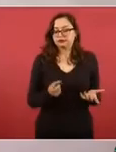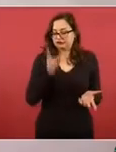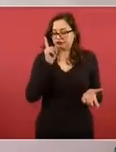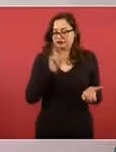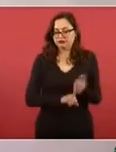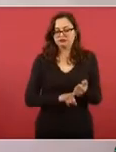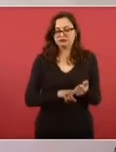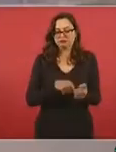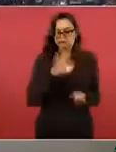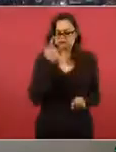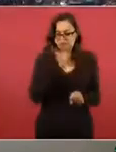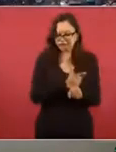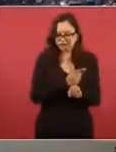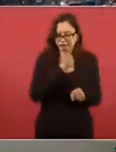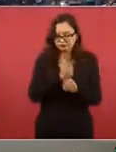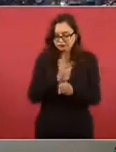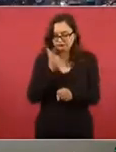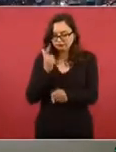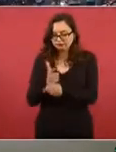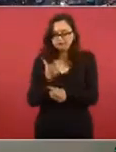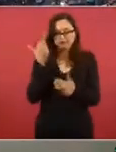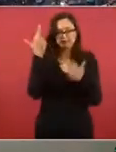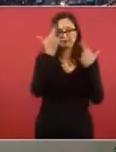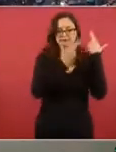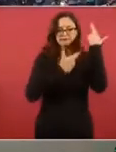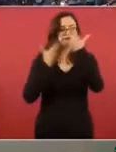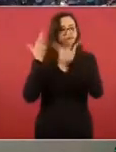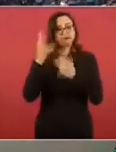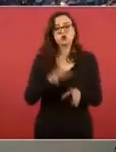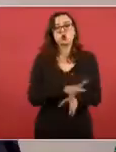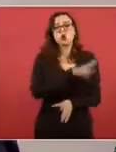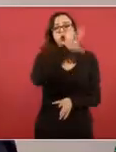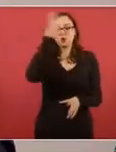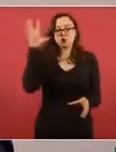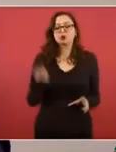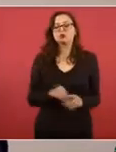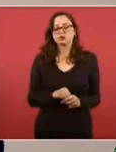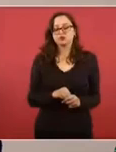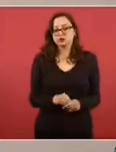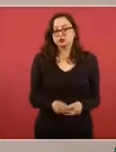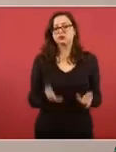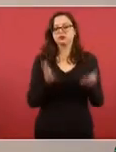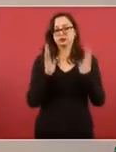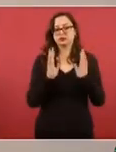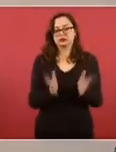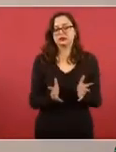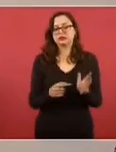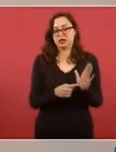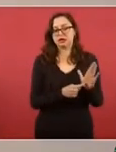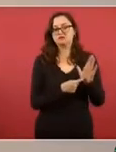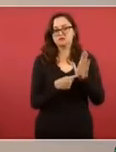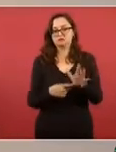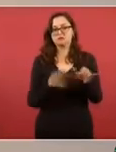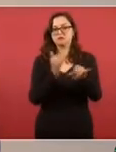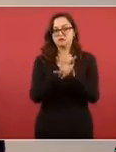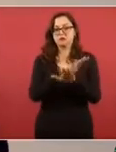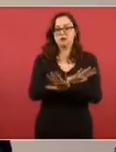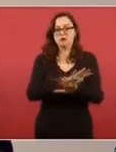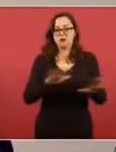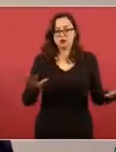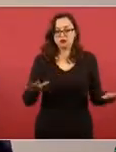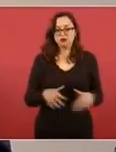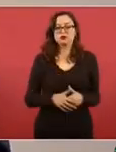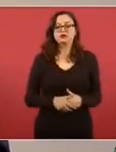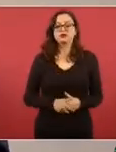Por ello queremos presentar las conclusiones preliminares, y me gusta subrayar preliminares porque aquí no se